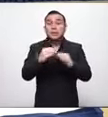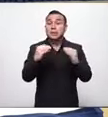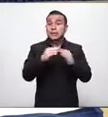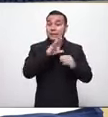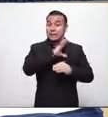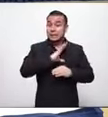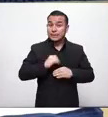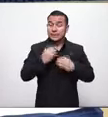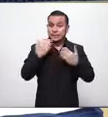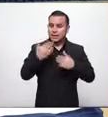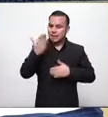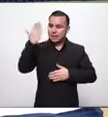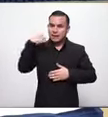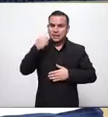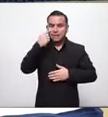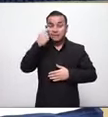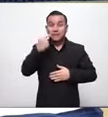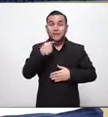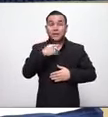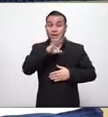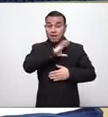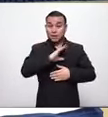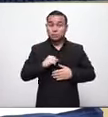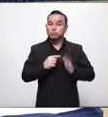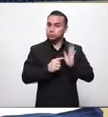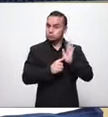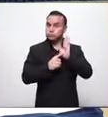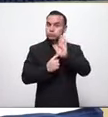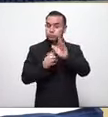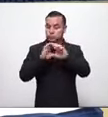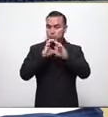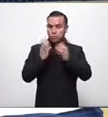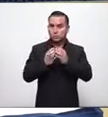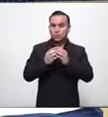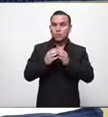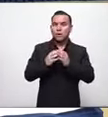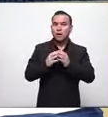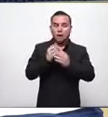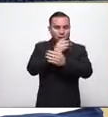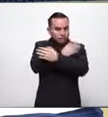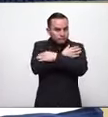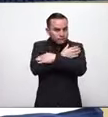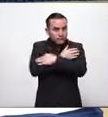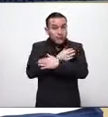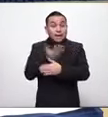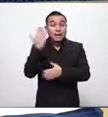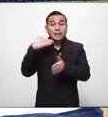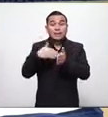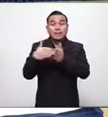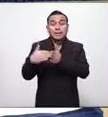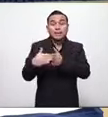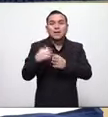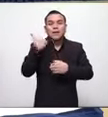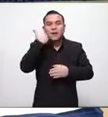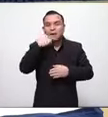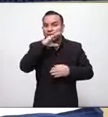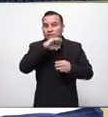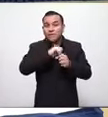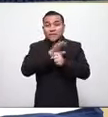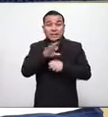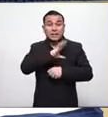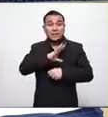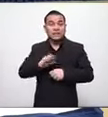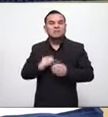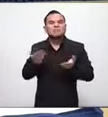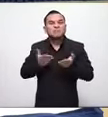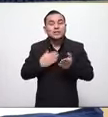reconocido por haber tomado medidas adecuadas proactivas desde el inicio de la pandemia pues que El Salvador